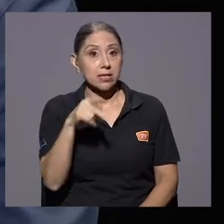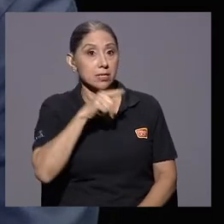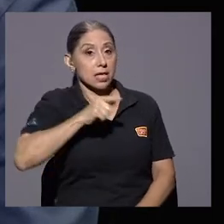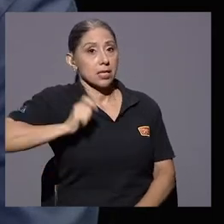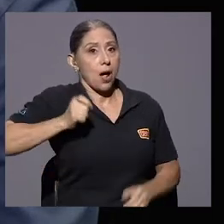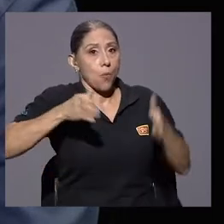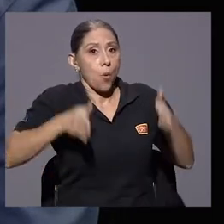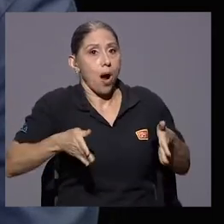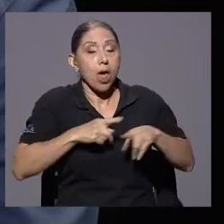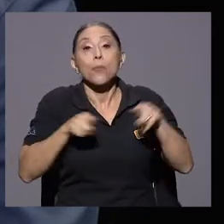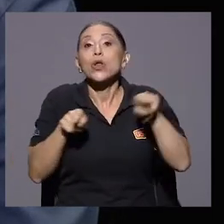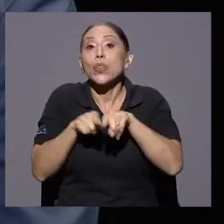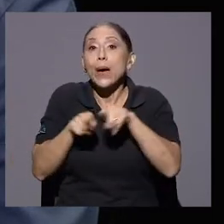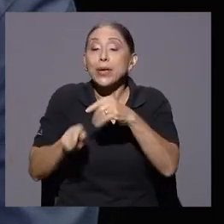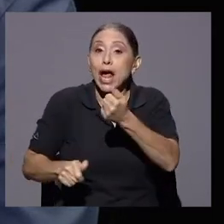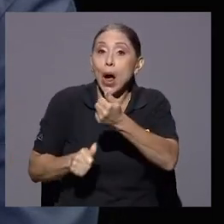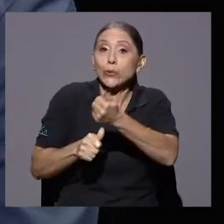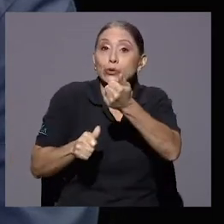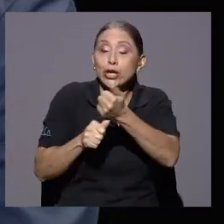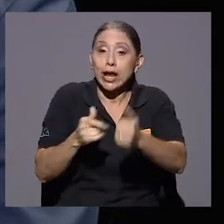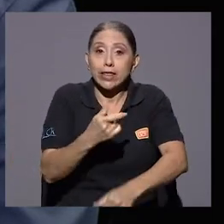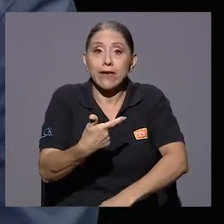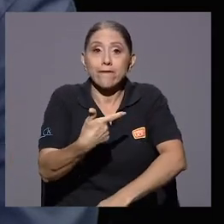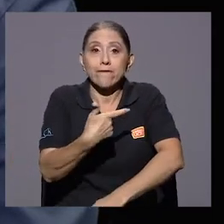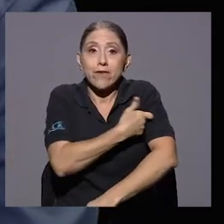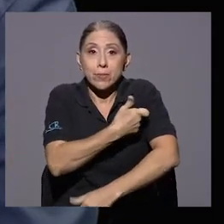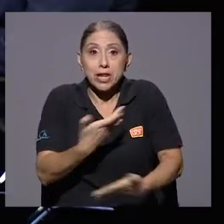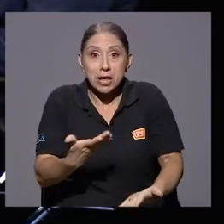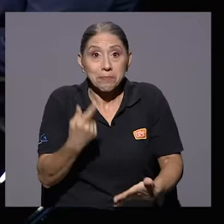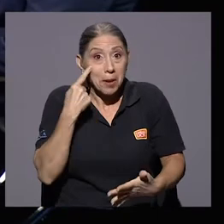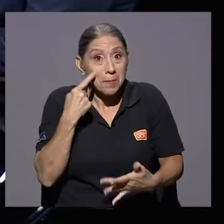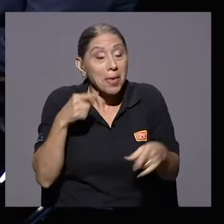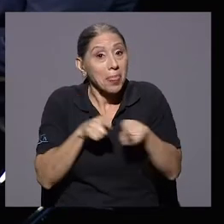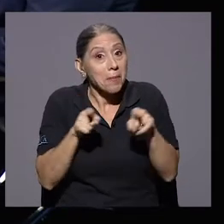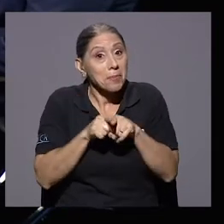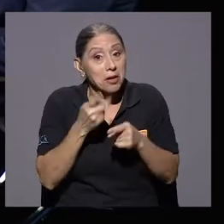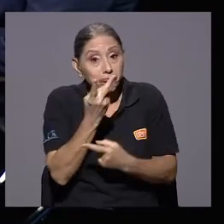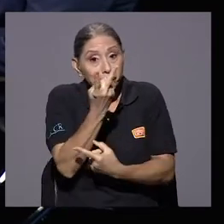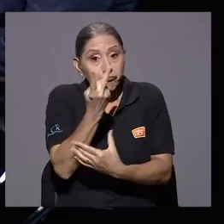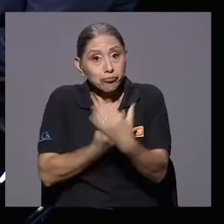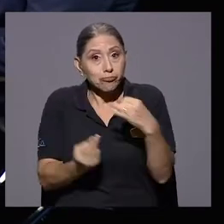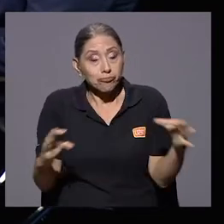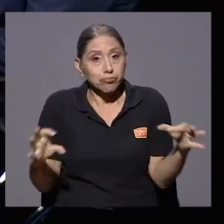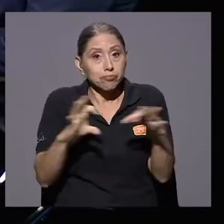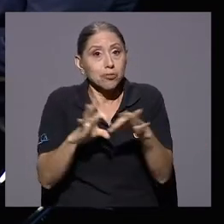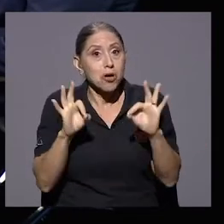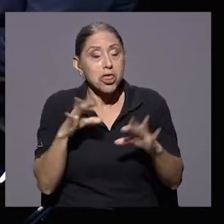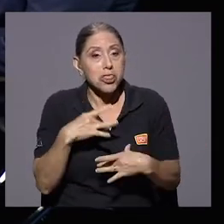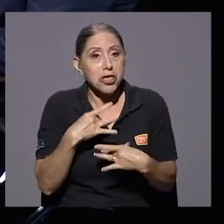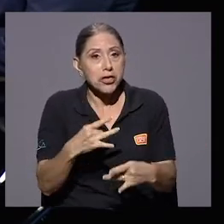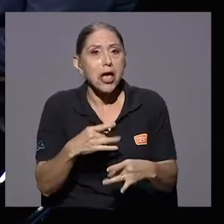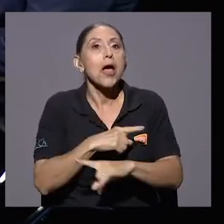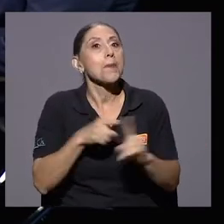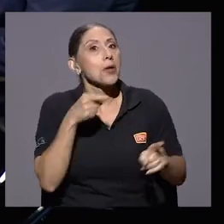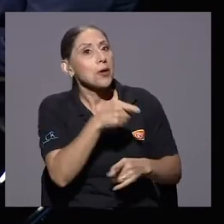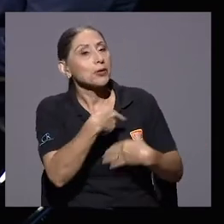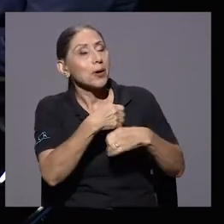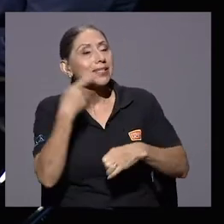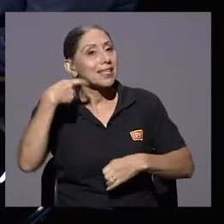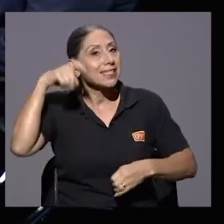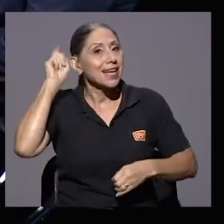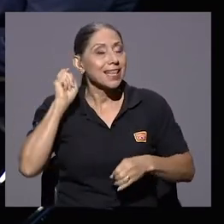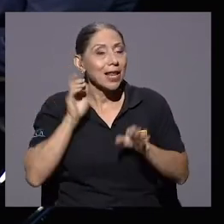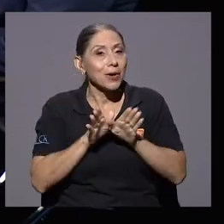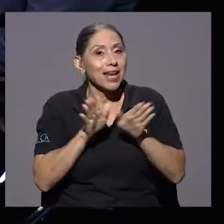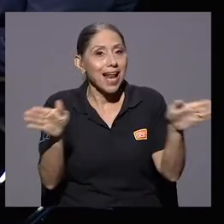es auxiliar de enfermería también. Vea qué mezcla más interesante, pero bueno, eso lo hace que sea el secretario general del Sindicato Nacional